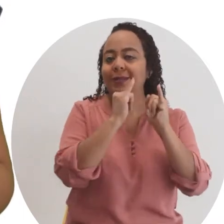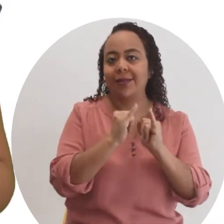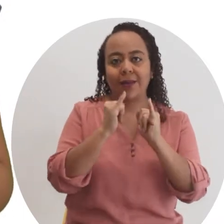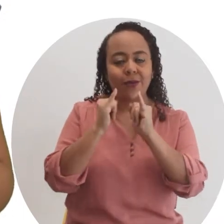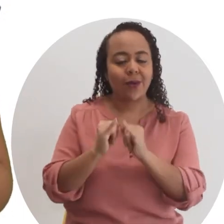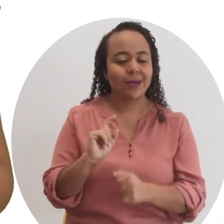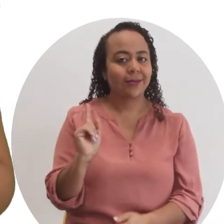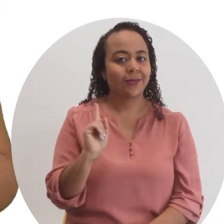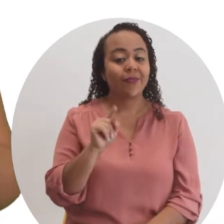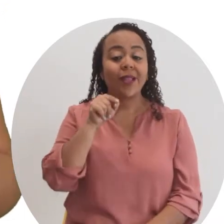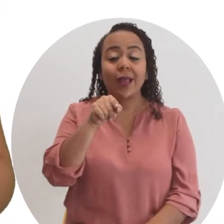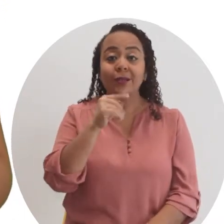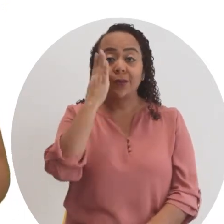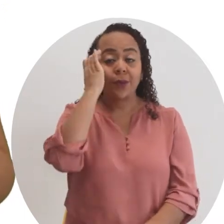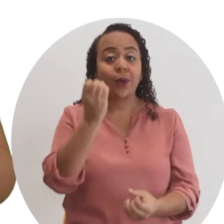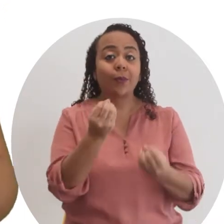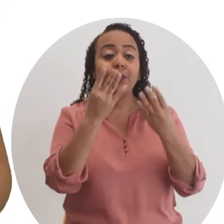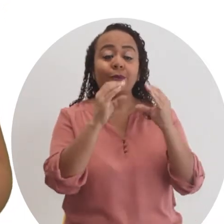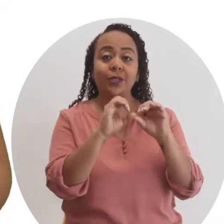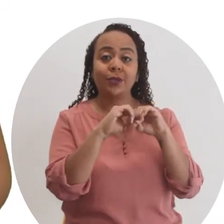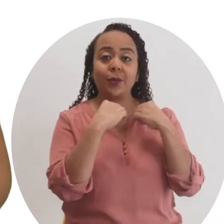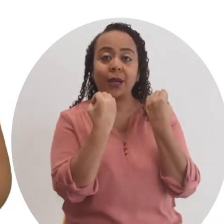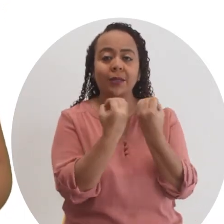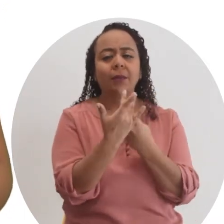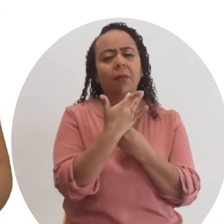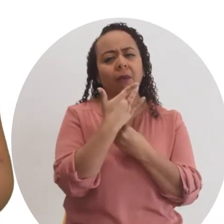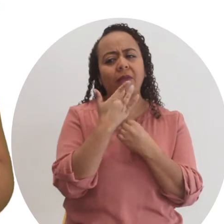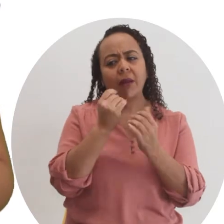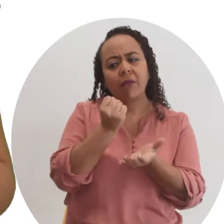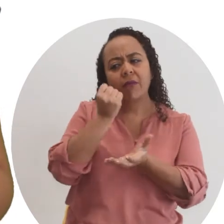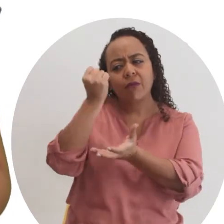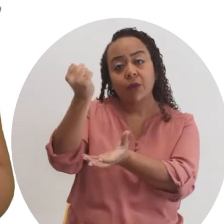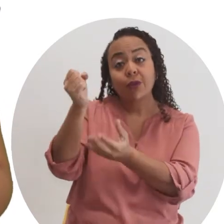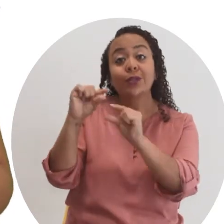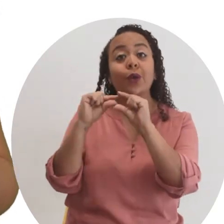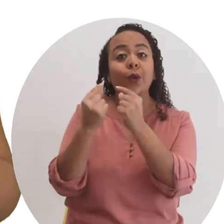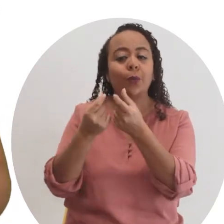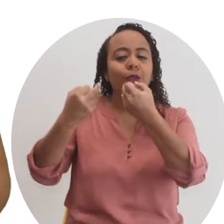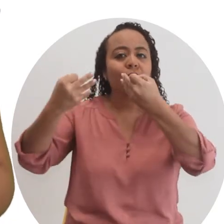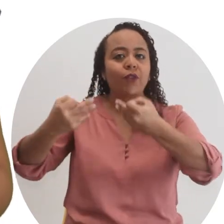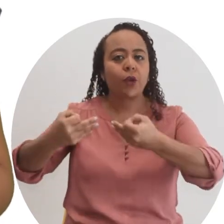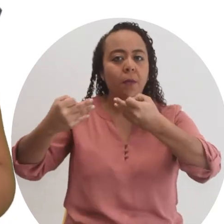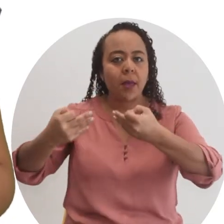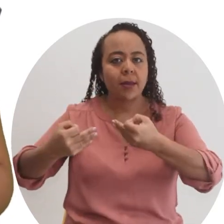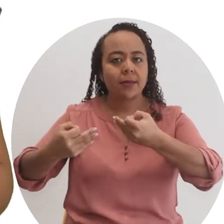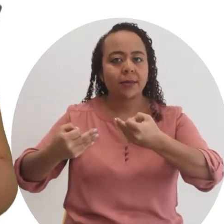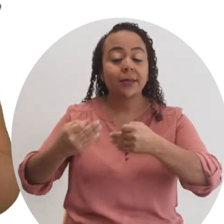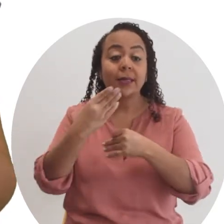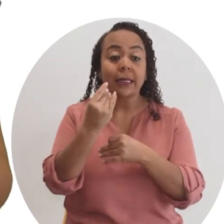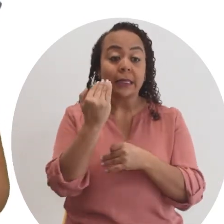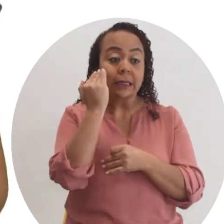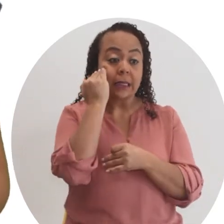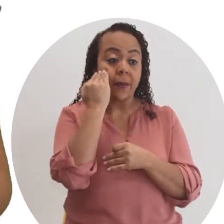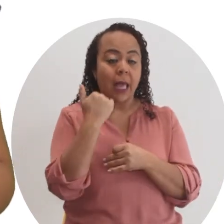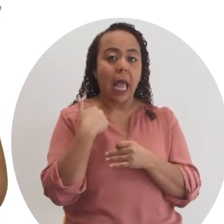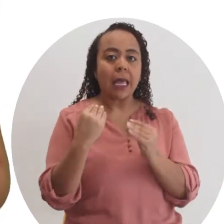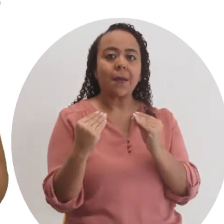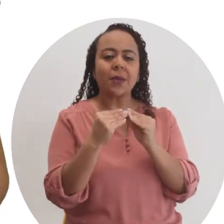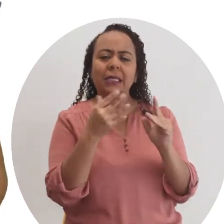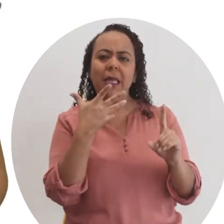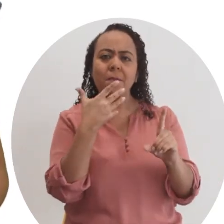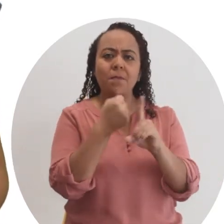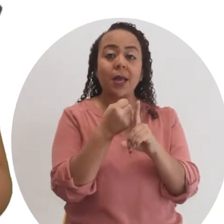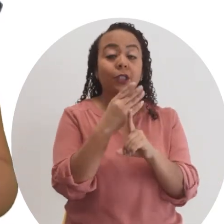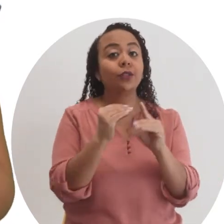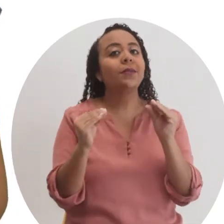personas individuales. Esto porque muchas organizaciones prefieren destinar fondos a grupos formalizados y cuando saben que habrá